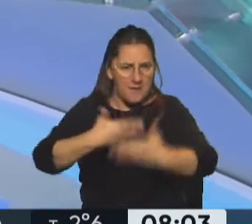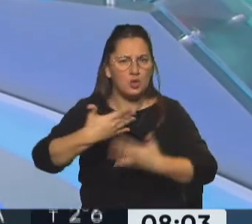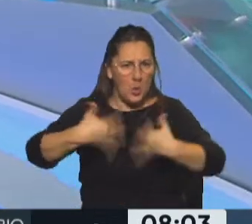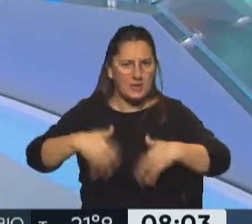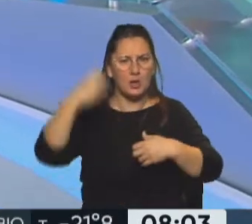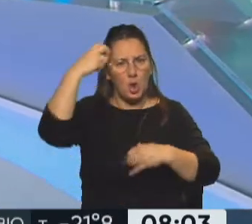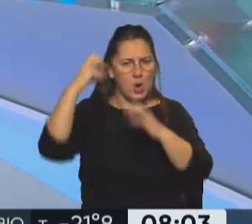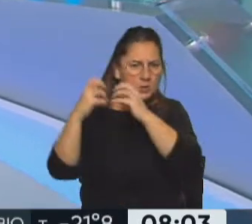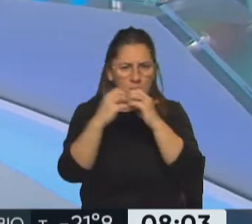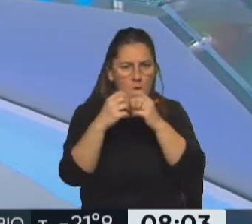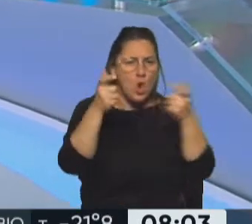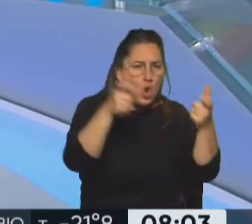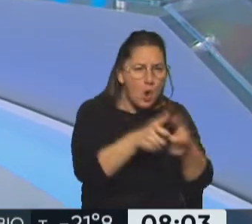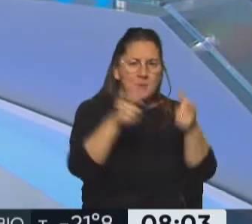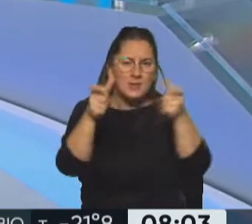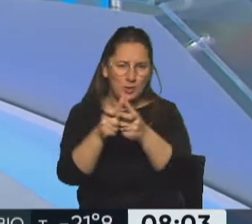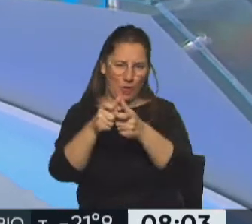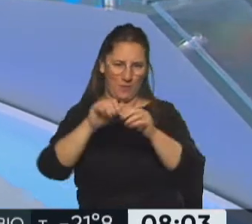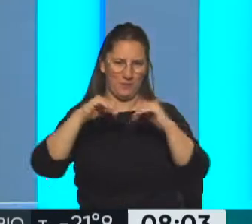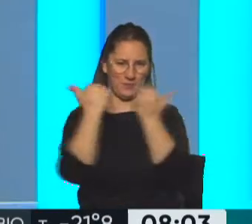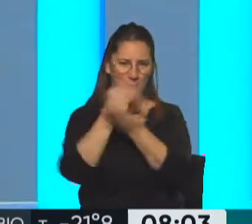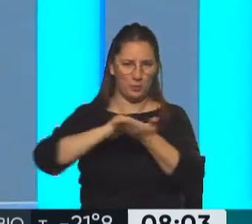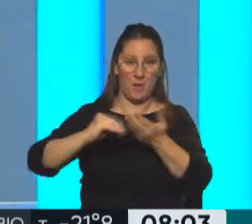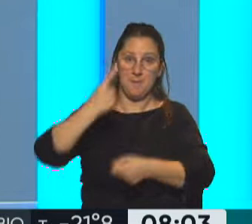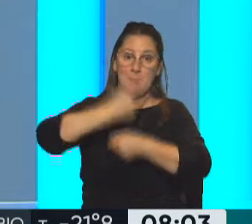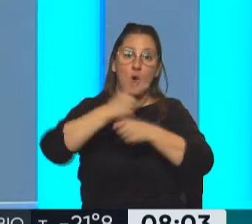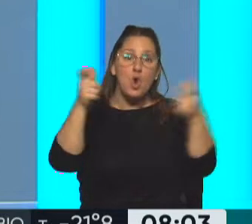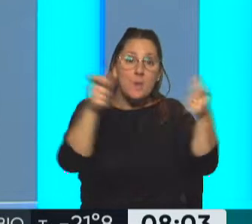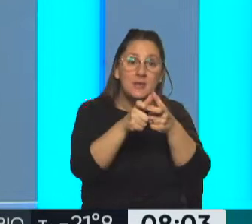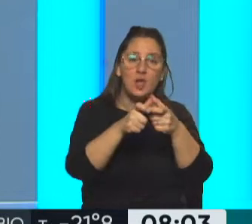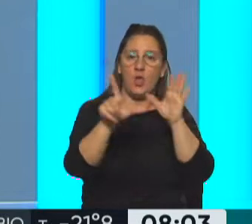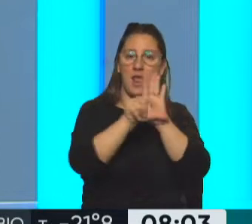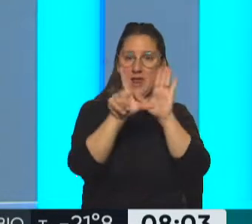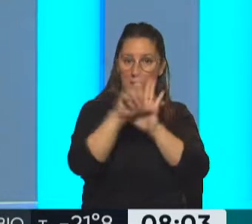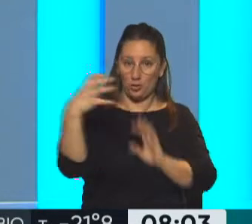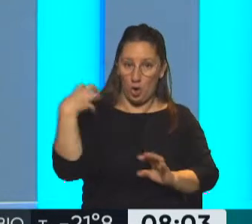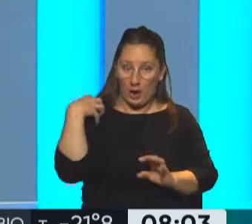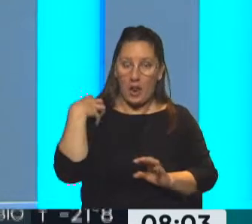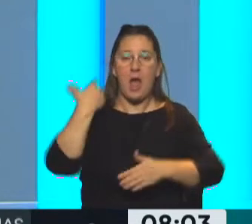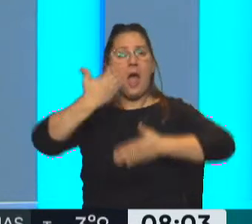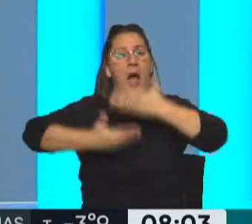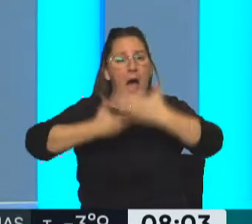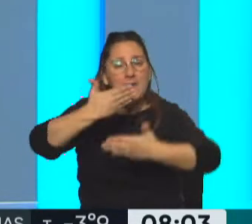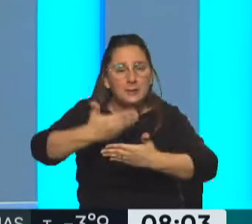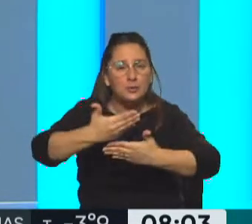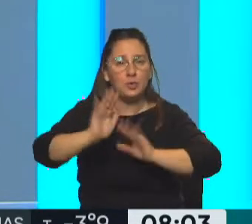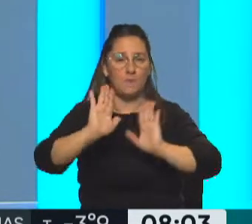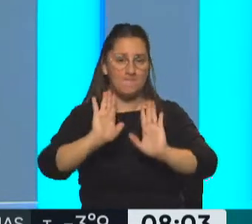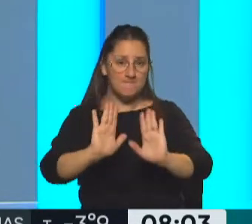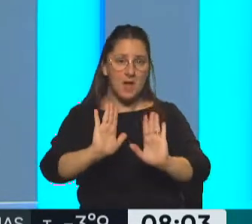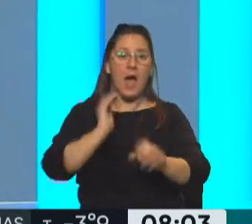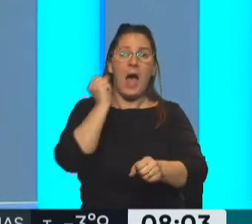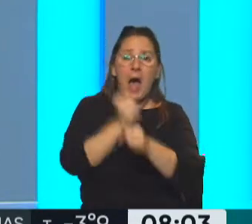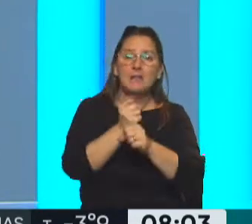trabajó el Congreso de la Nación, las comisiones de la Cámara de Diputados, la Comisión Principalmente de Legislación General, avanzó hasta un punto en el cual